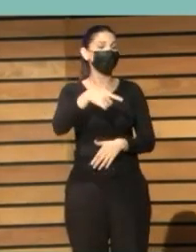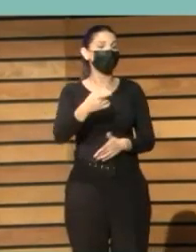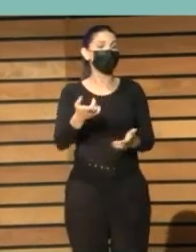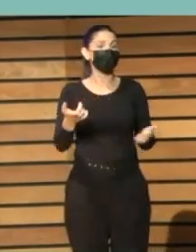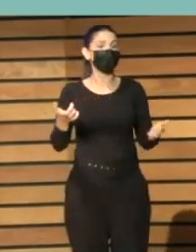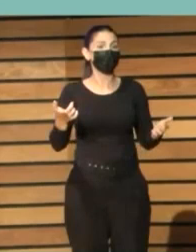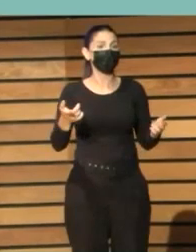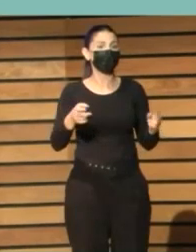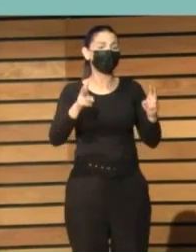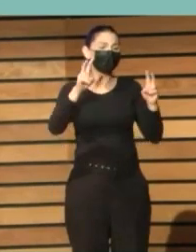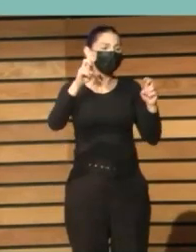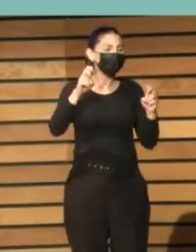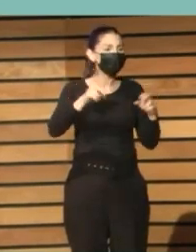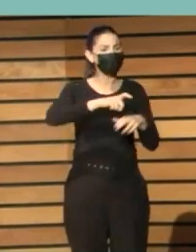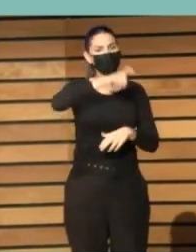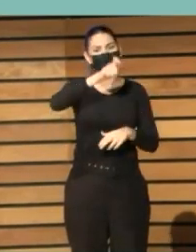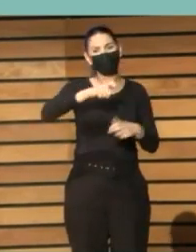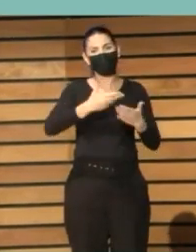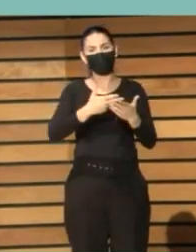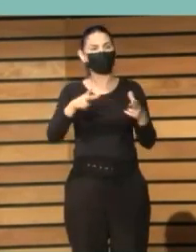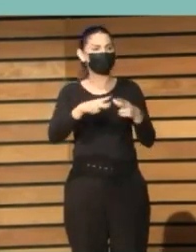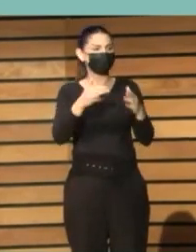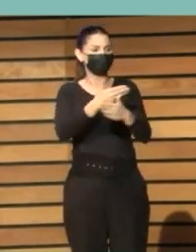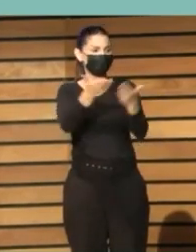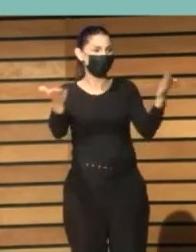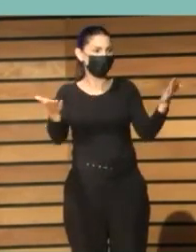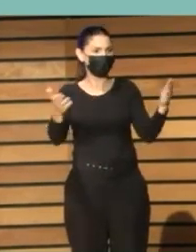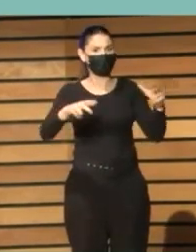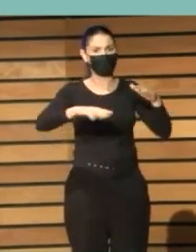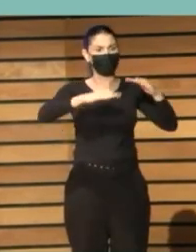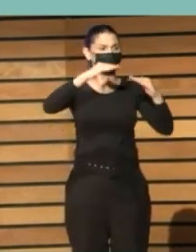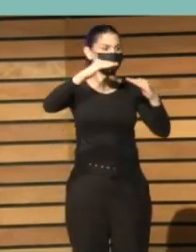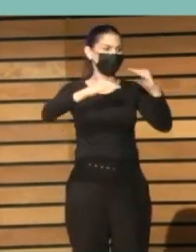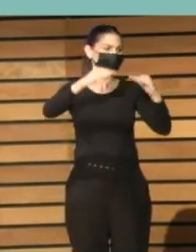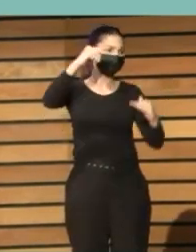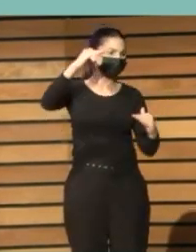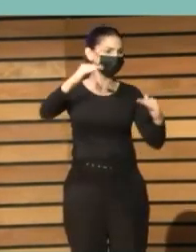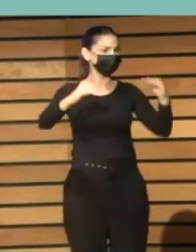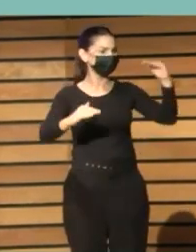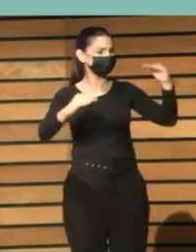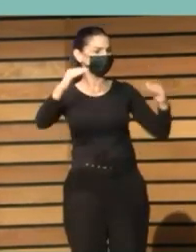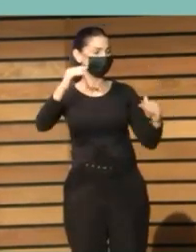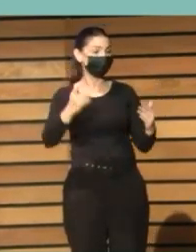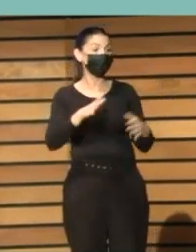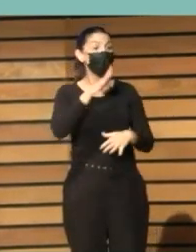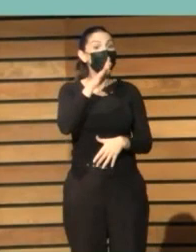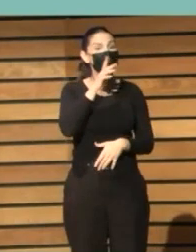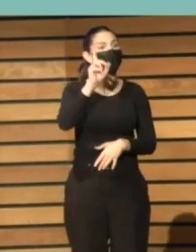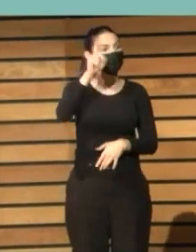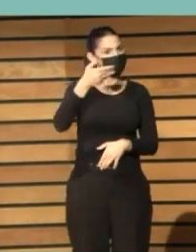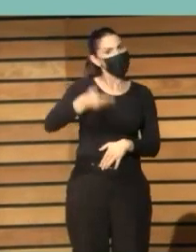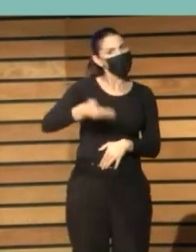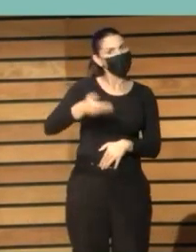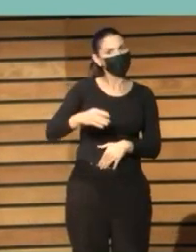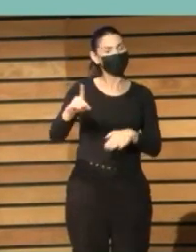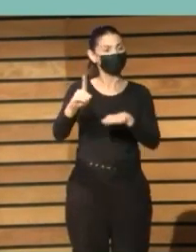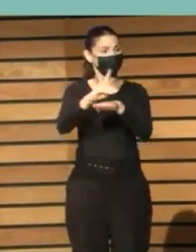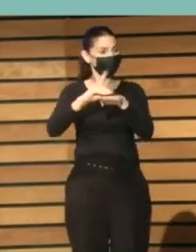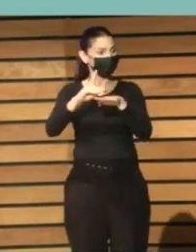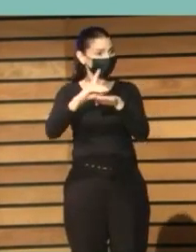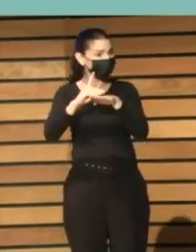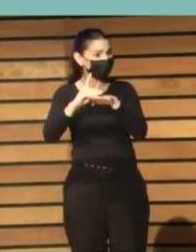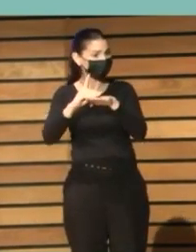la desigualdad social se ha incrementado como consecuencia también de la desigualdad digital durante la pandemia.